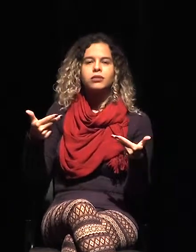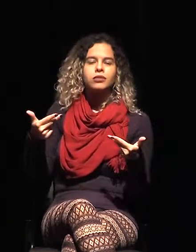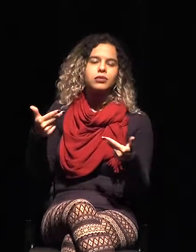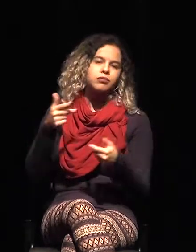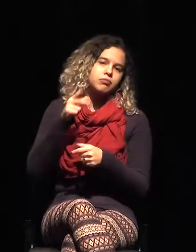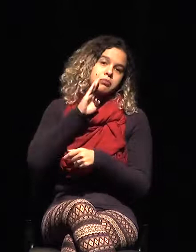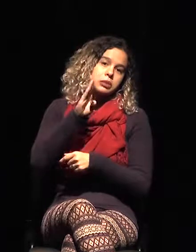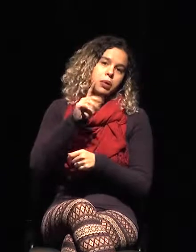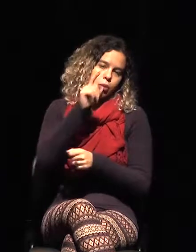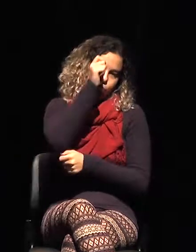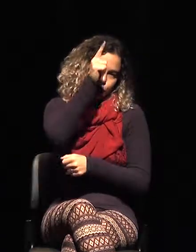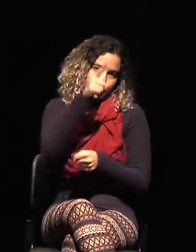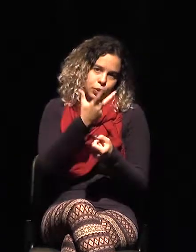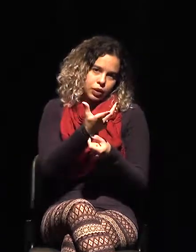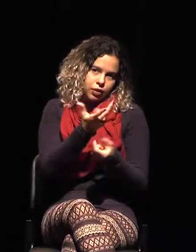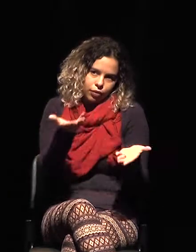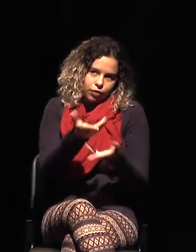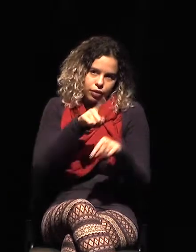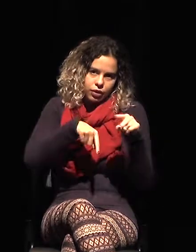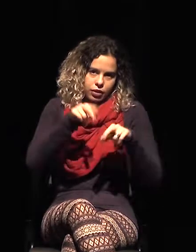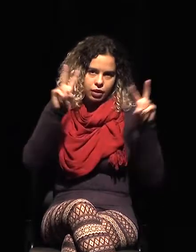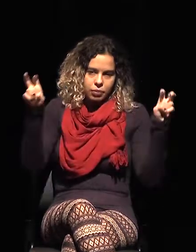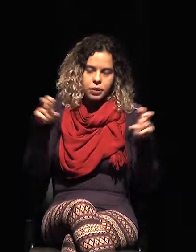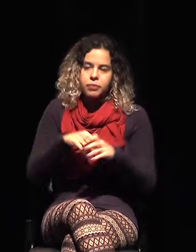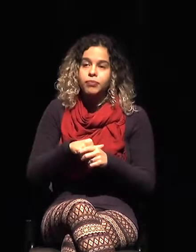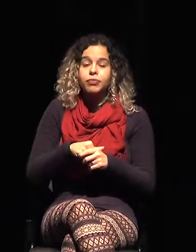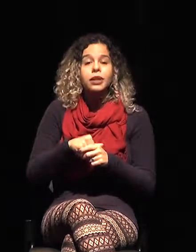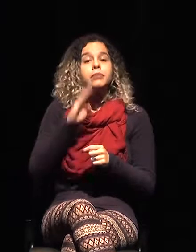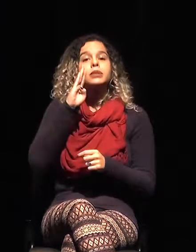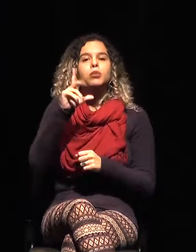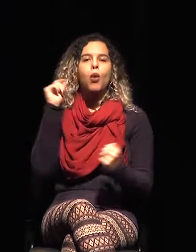ubicadas en el sur del país.